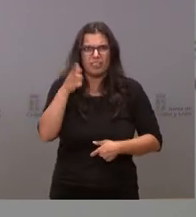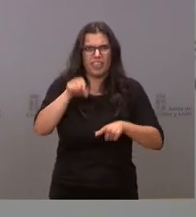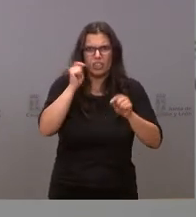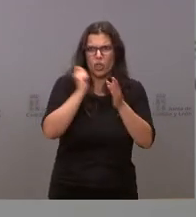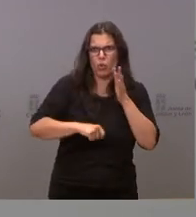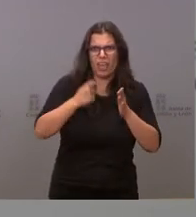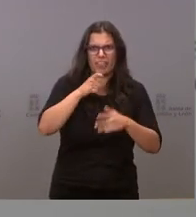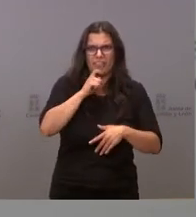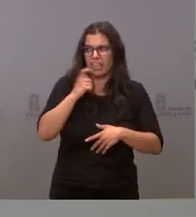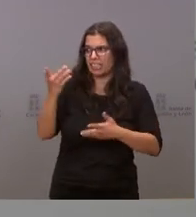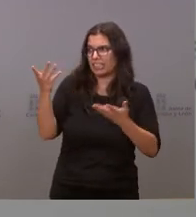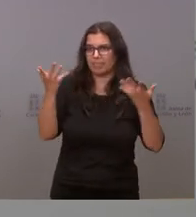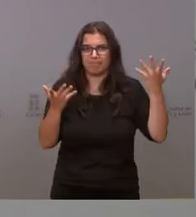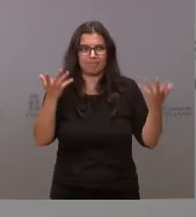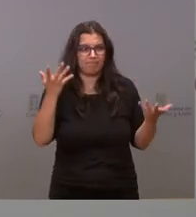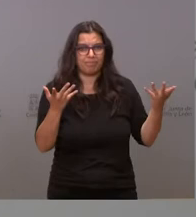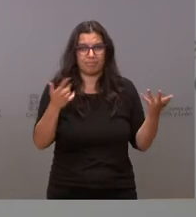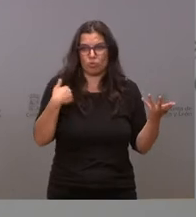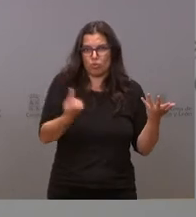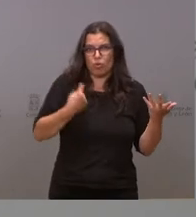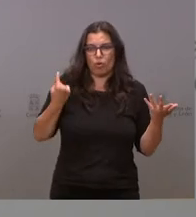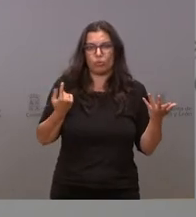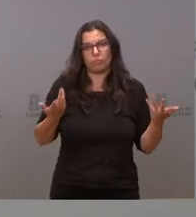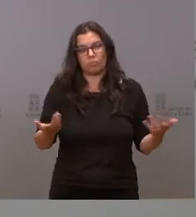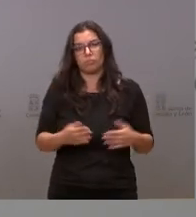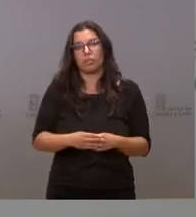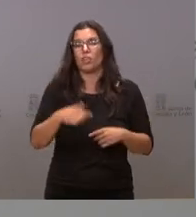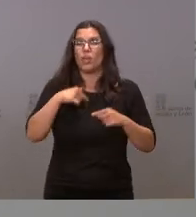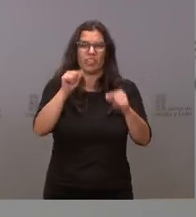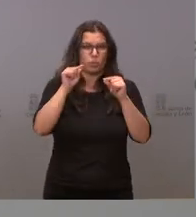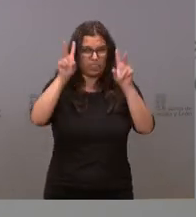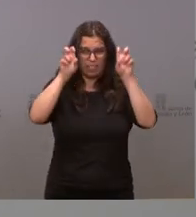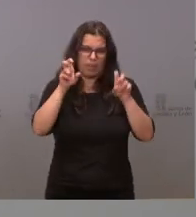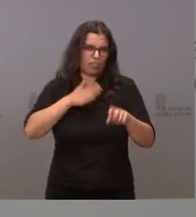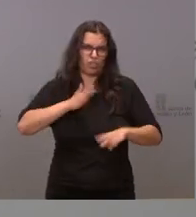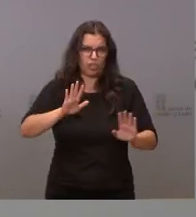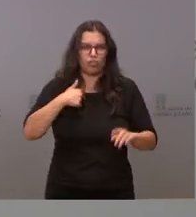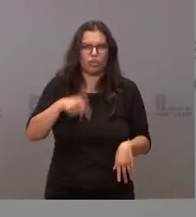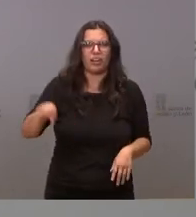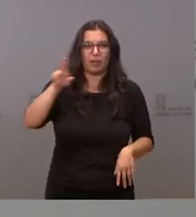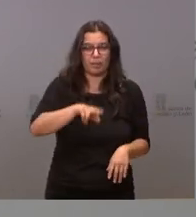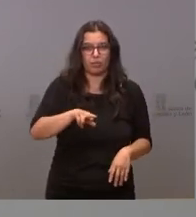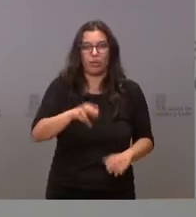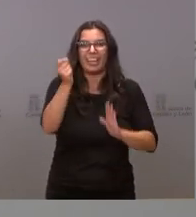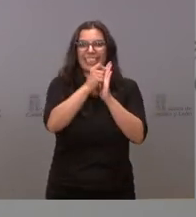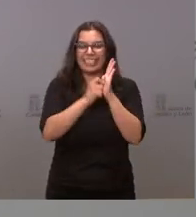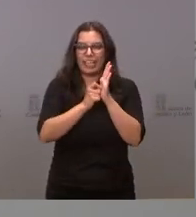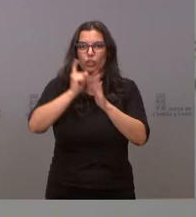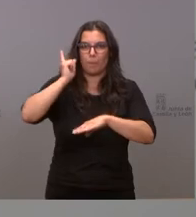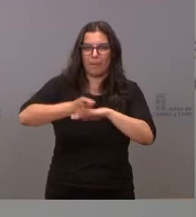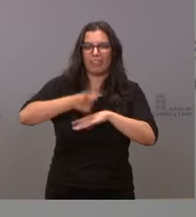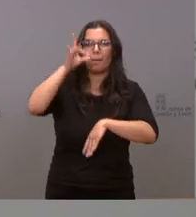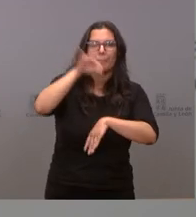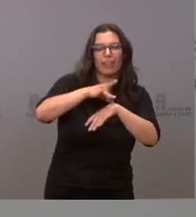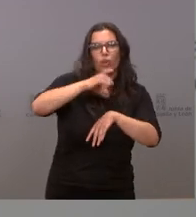difíciles. Pero, mire, no voy a discutir sobre esto. Insisto, criterios médicos,